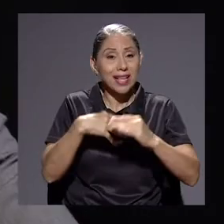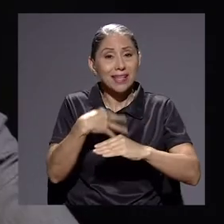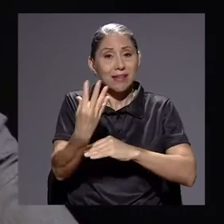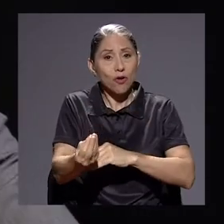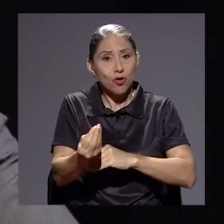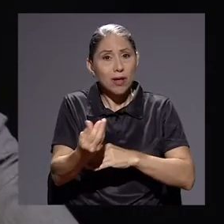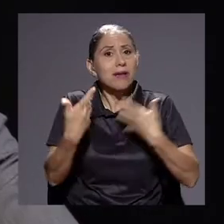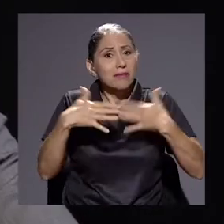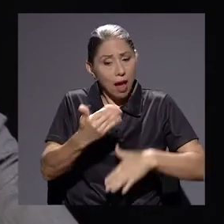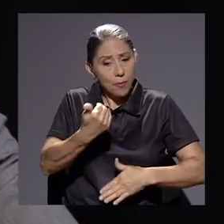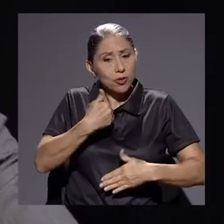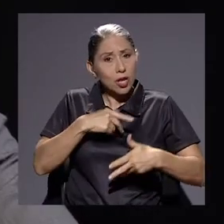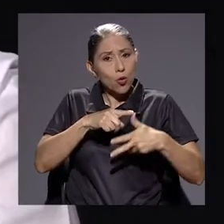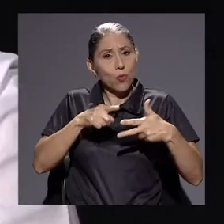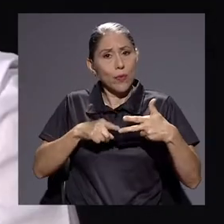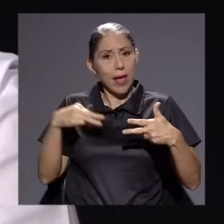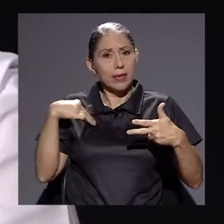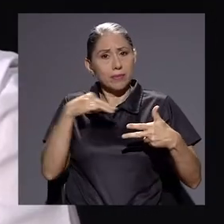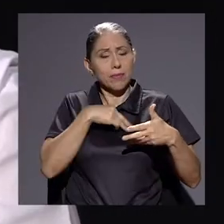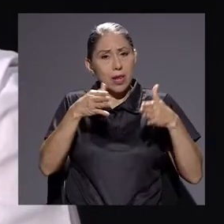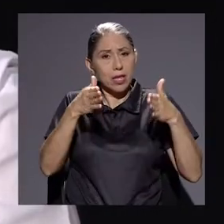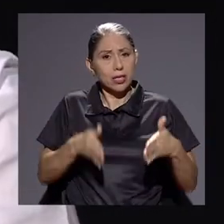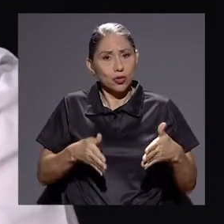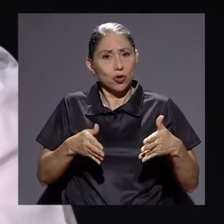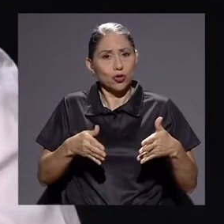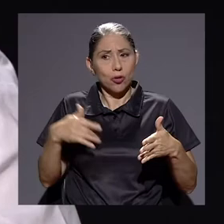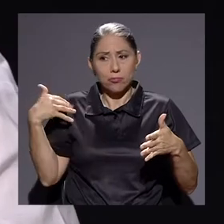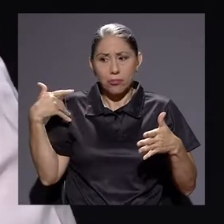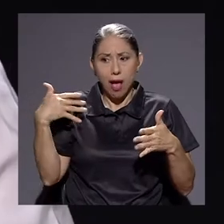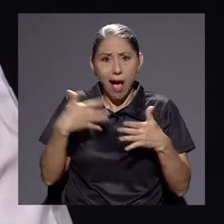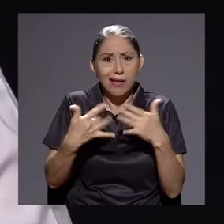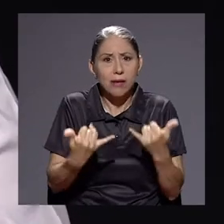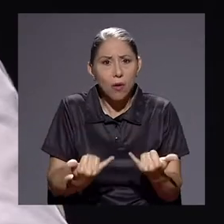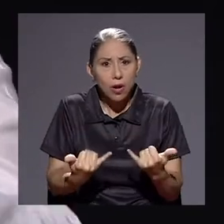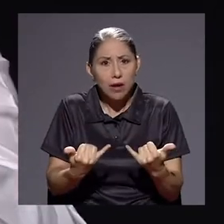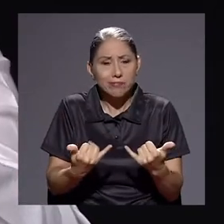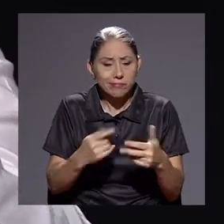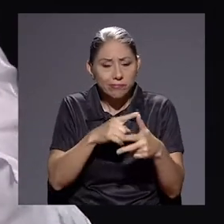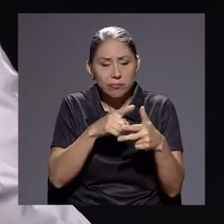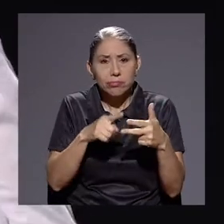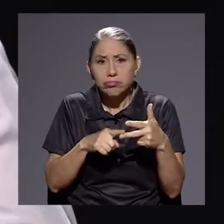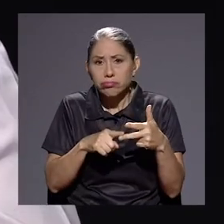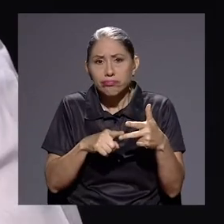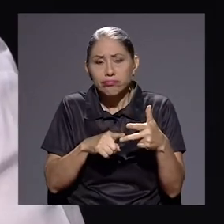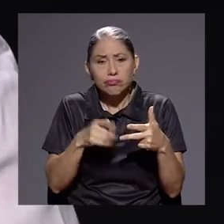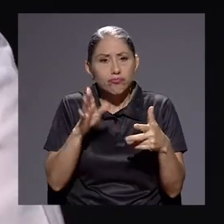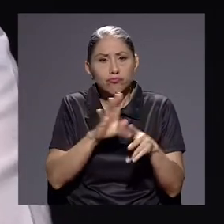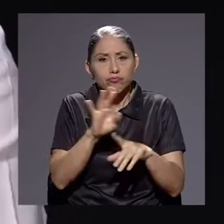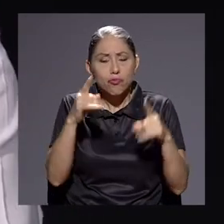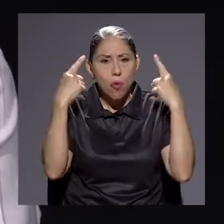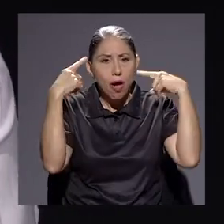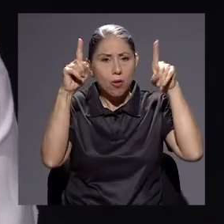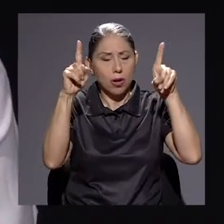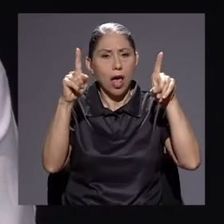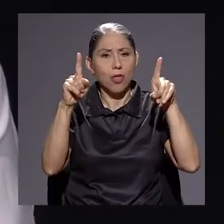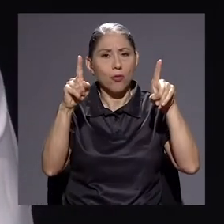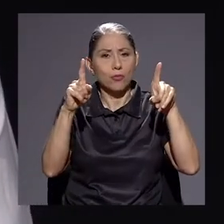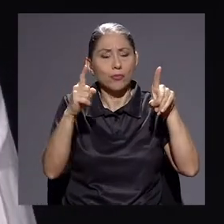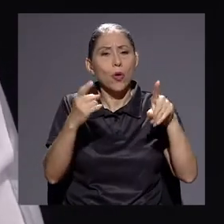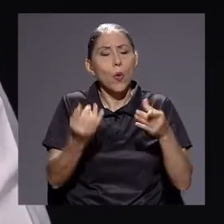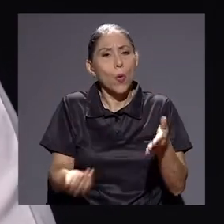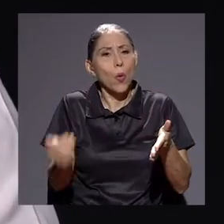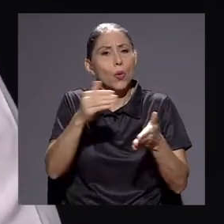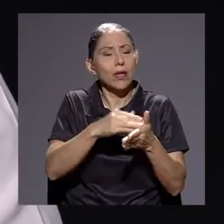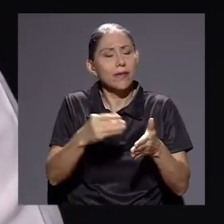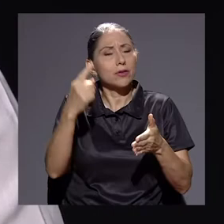Hemos tenido tres ministros y los tres. Hasta ahora no hemos visto que se ha logrado retomar el